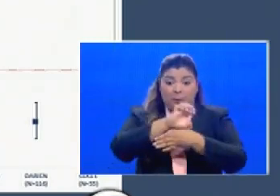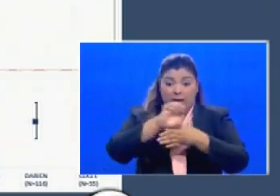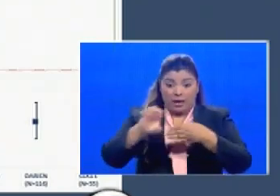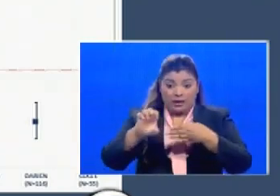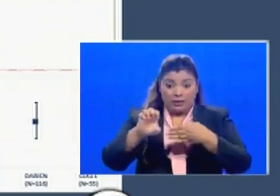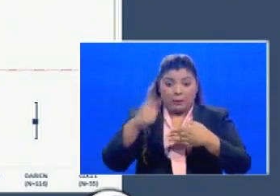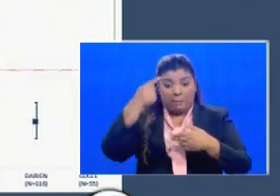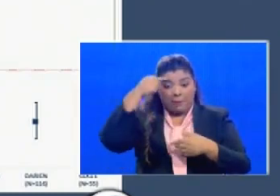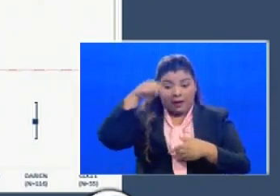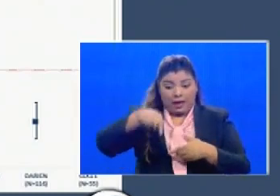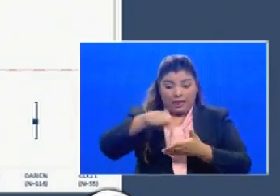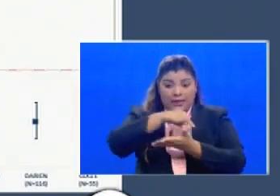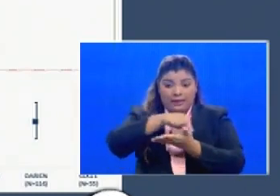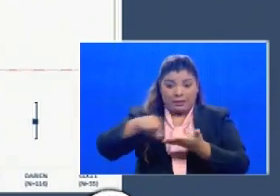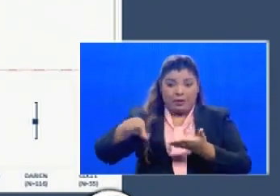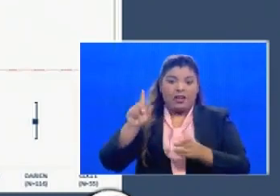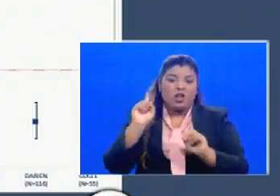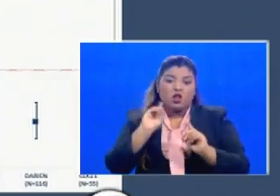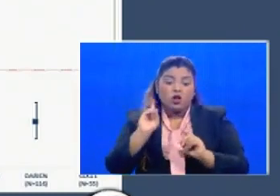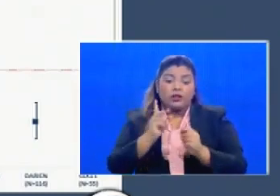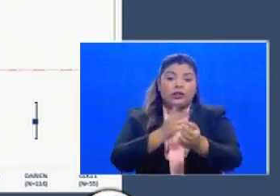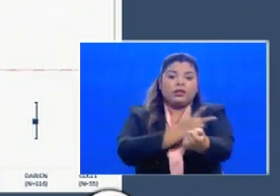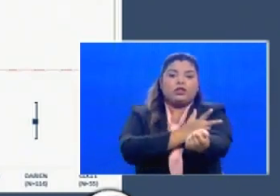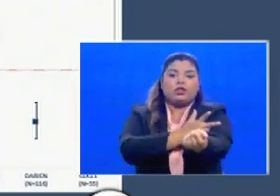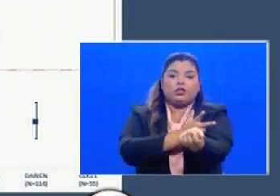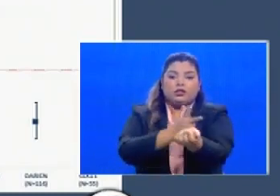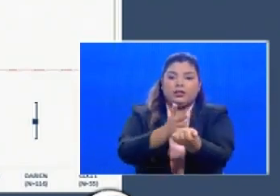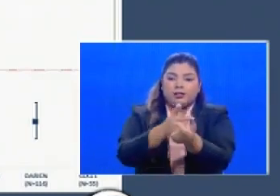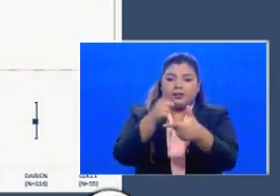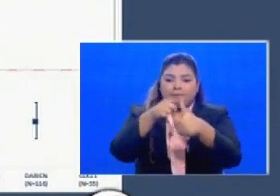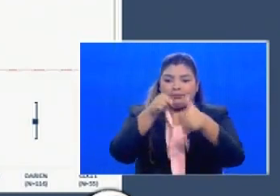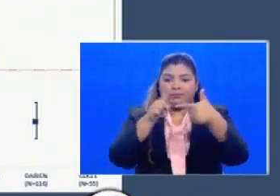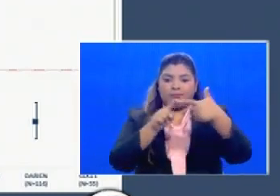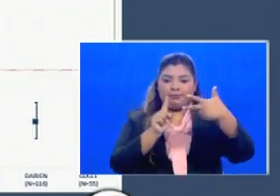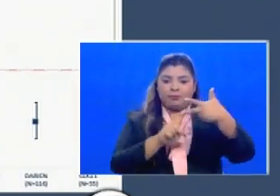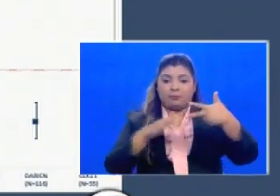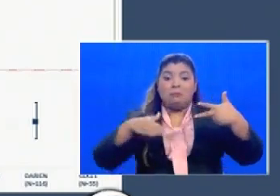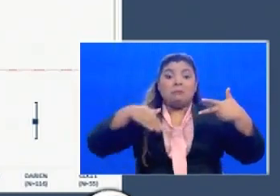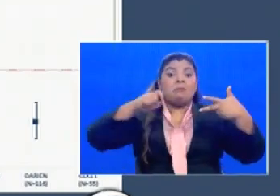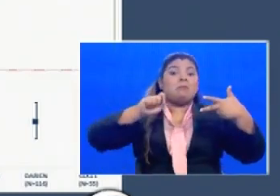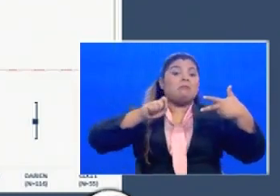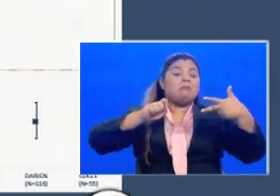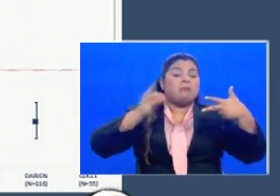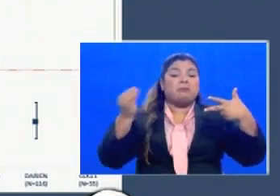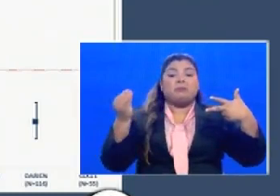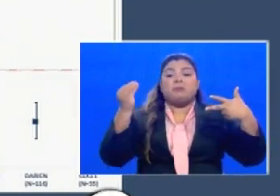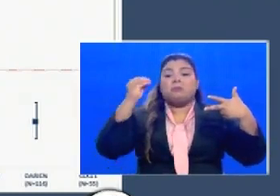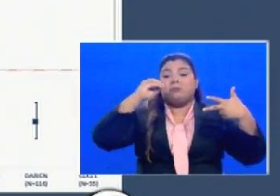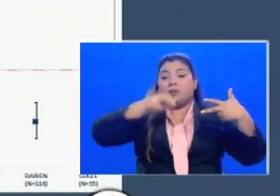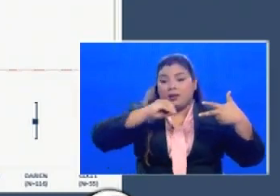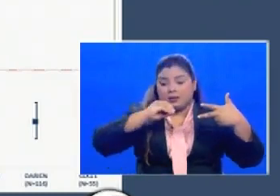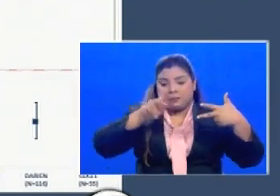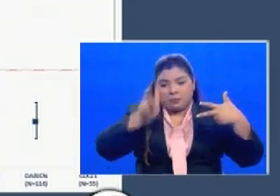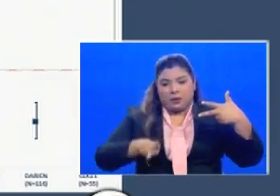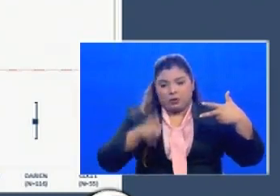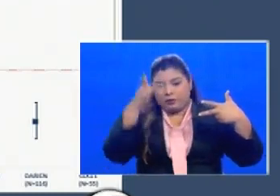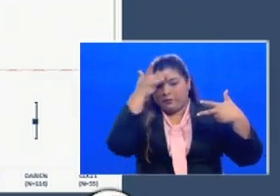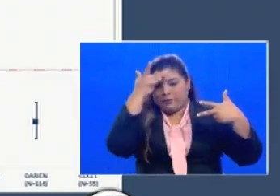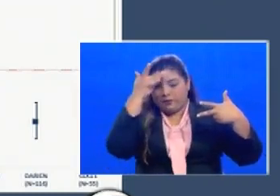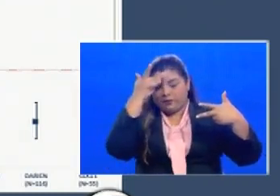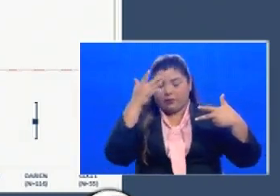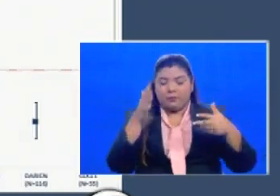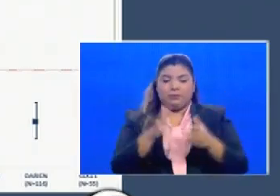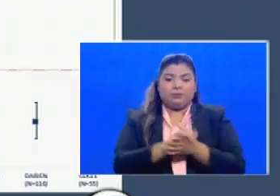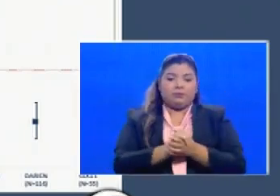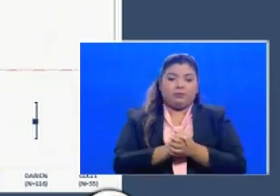para esta semana Chiriquí que si ustedes recuerdan era uno de los que teníamos por debajo de uno mientras que